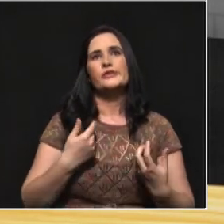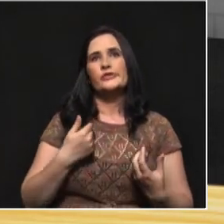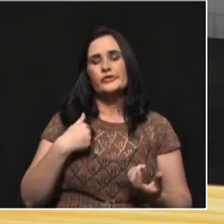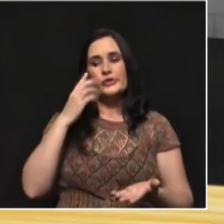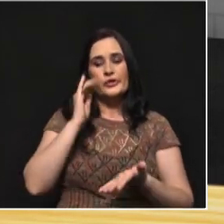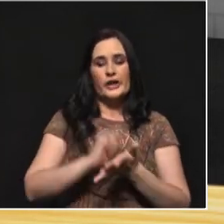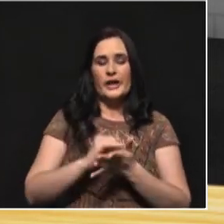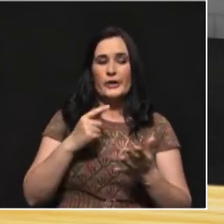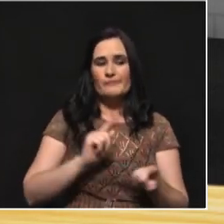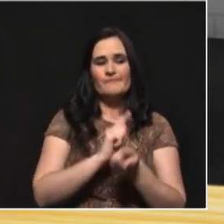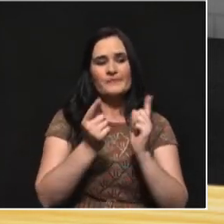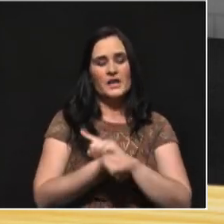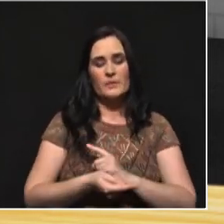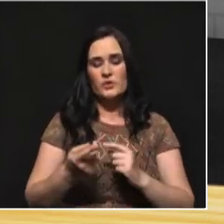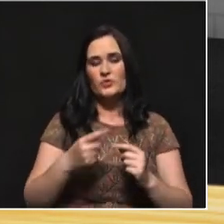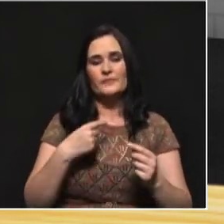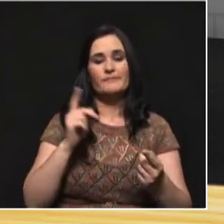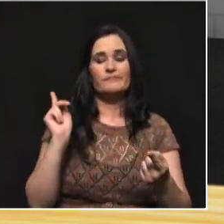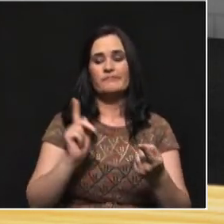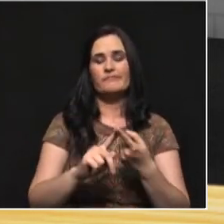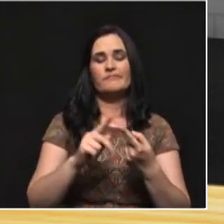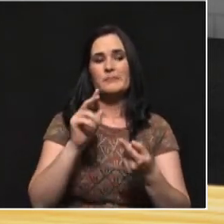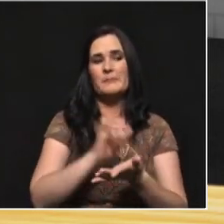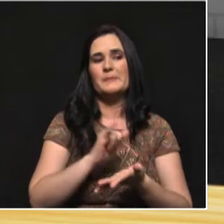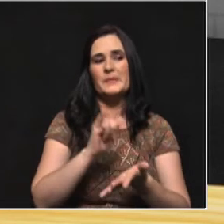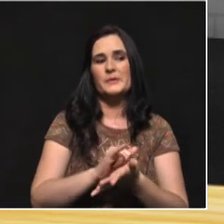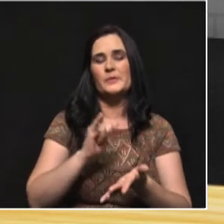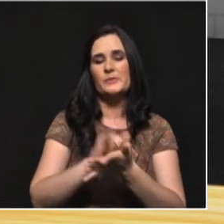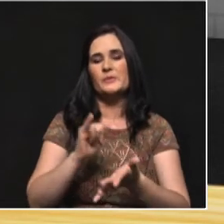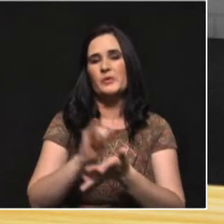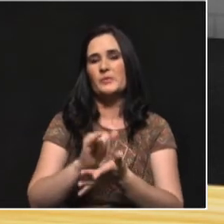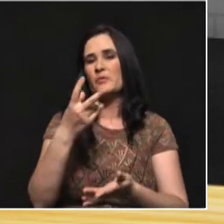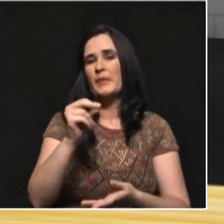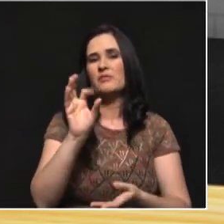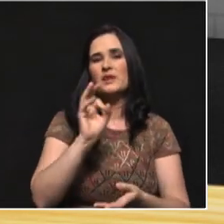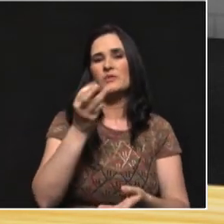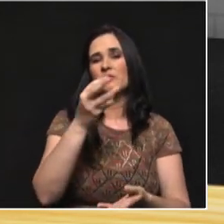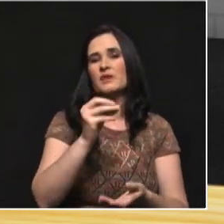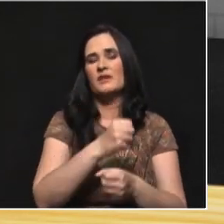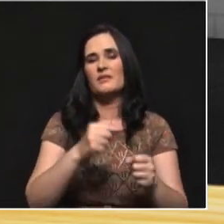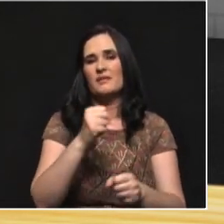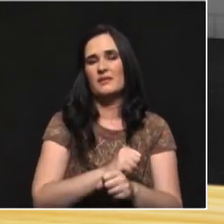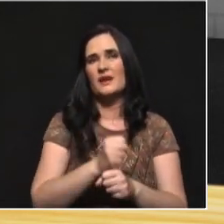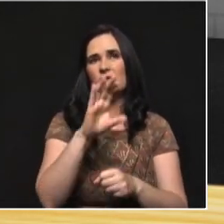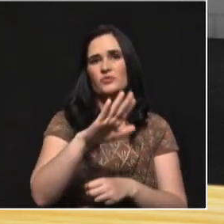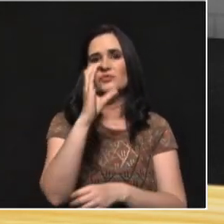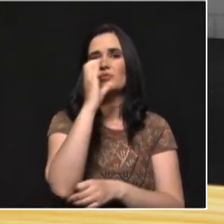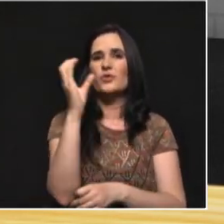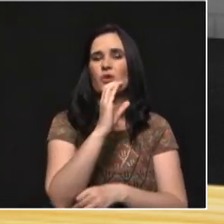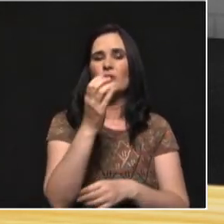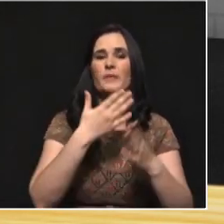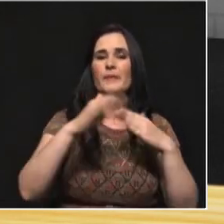cambiar mucho. En los próximos 20, 30 años, Colombia va a tener estas mismas dinámicas. Y sobre todo en los niveles